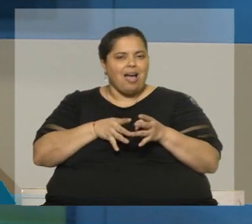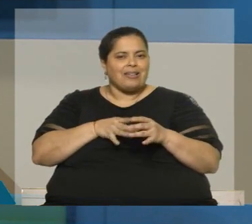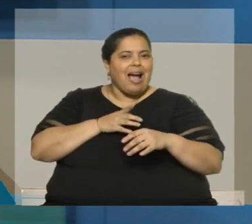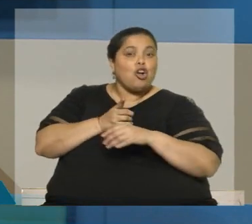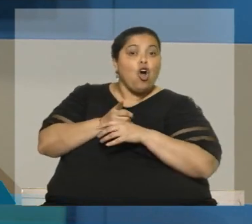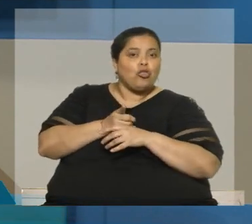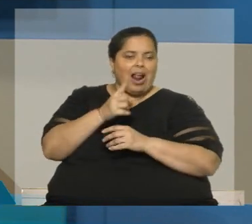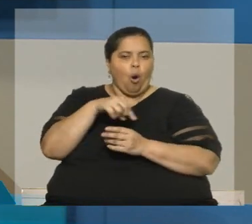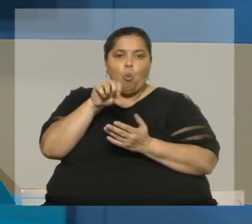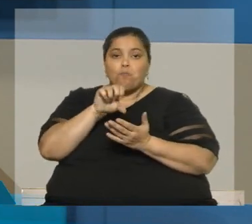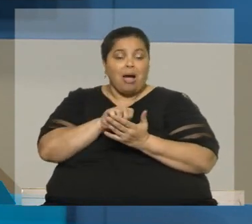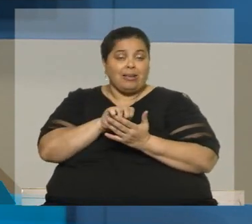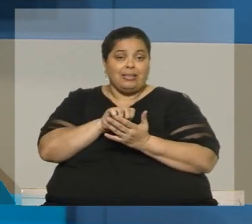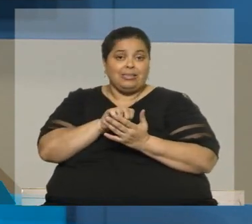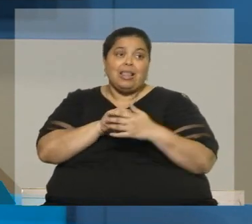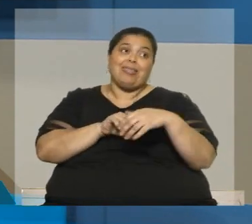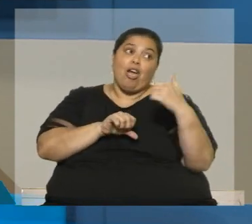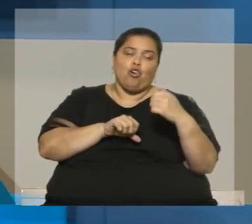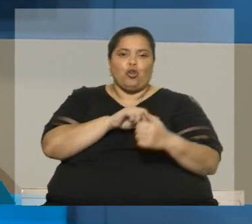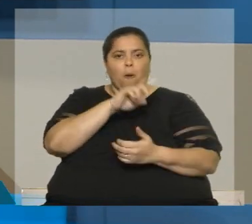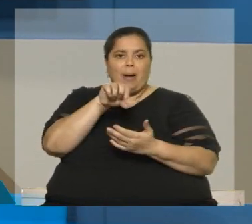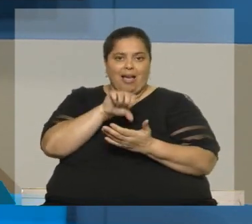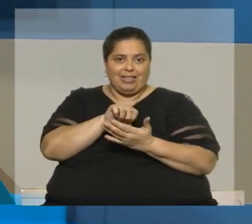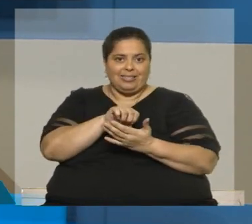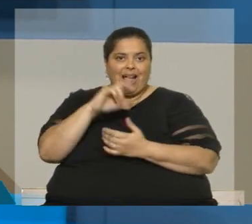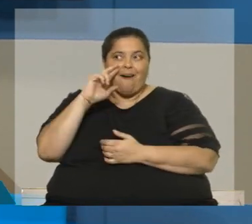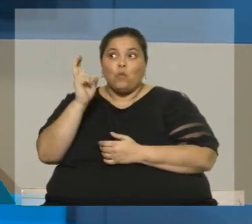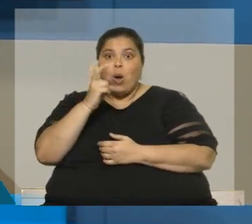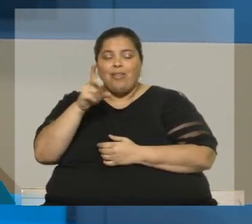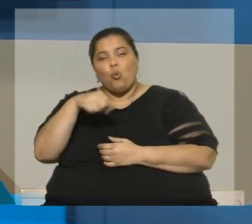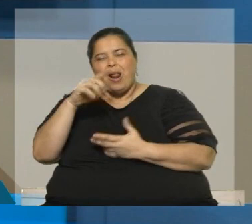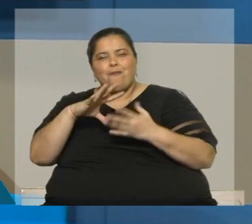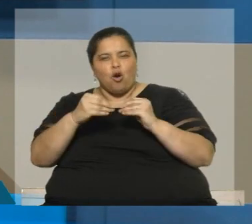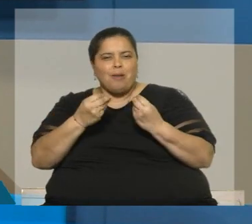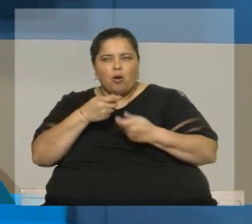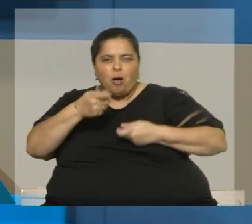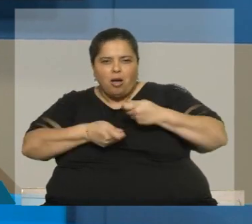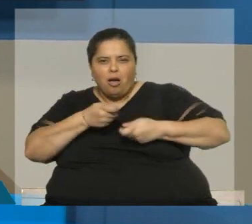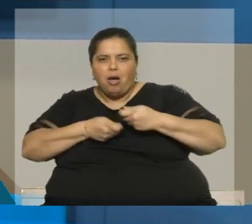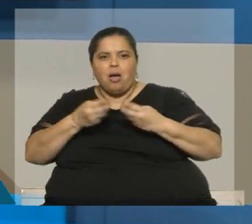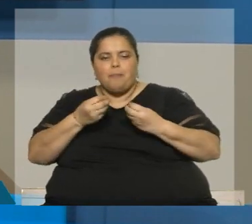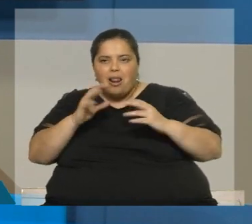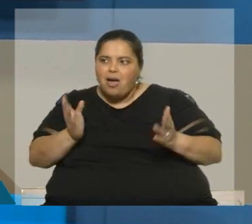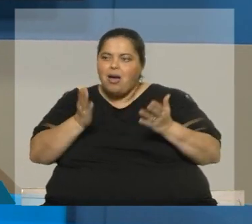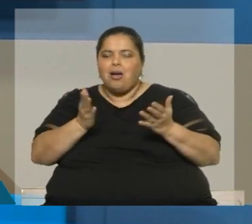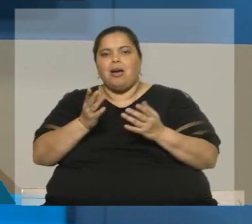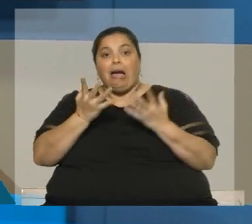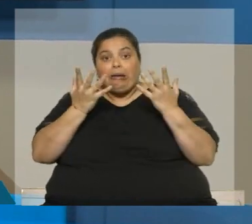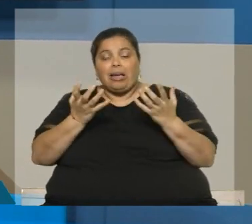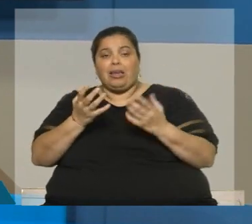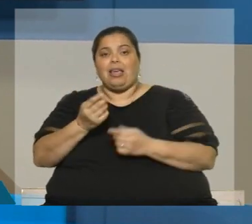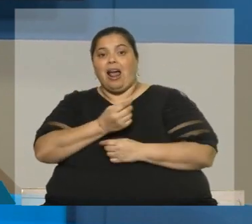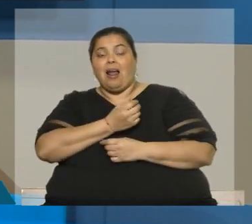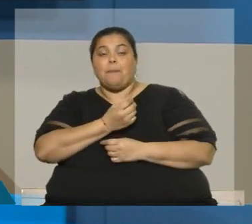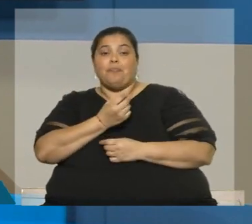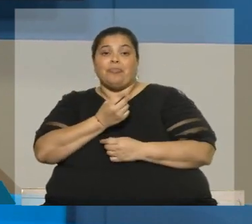un Estado soberano por parte de otro Estado buscando un casus belli inexistente después de fomentar la independencia de los territorios del